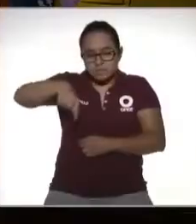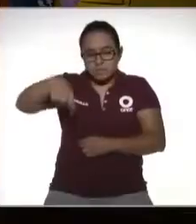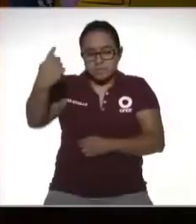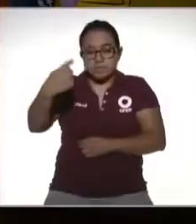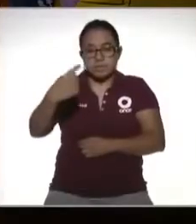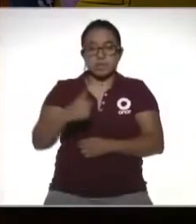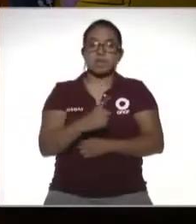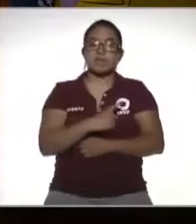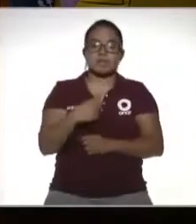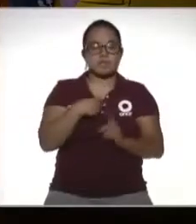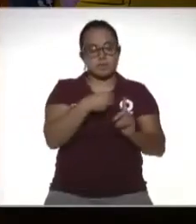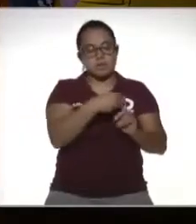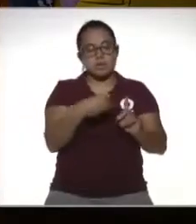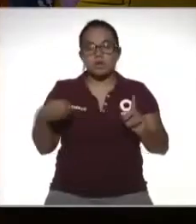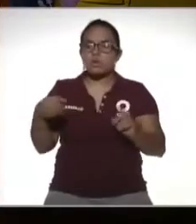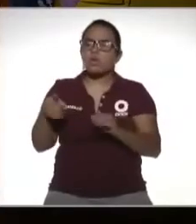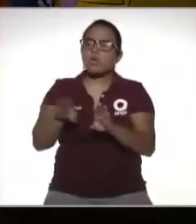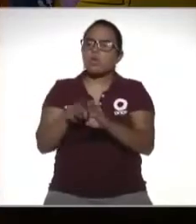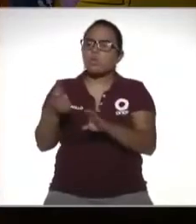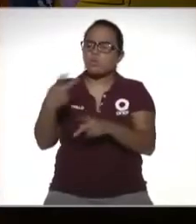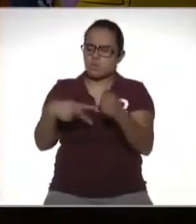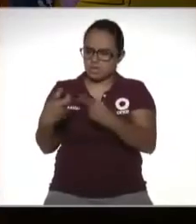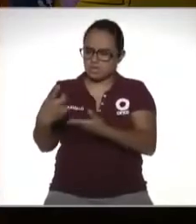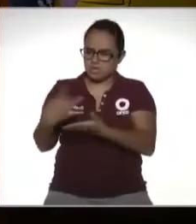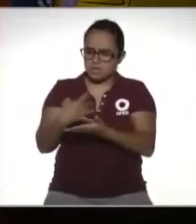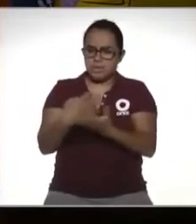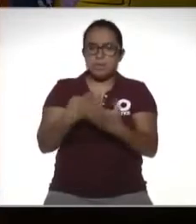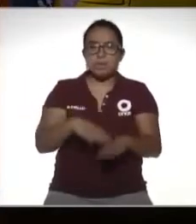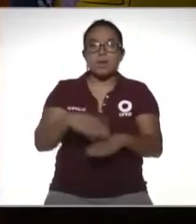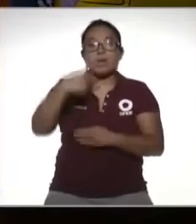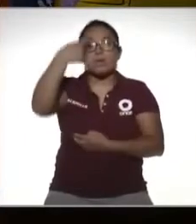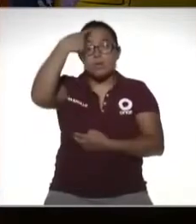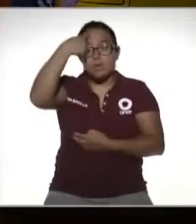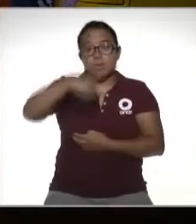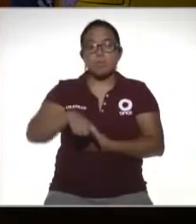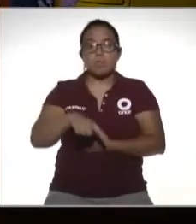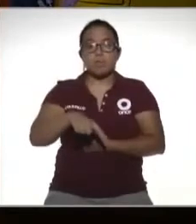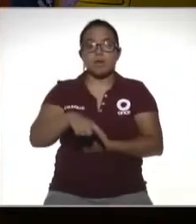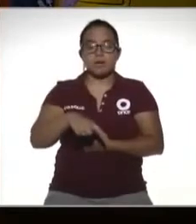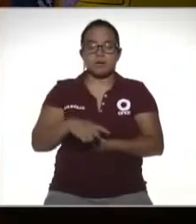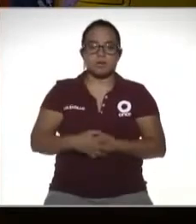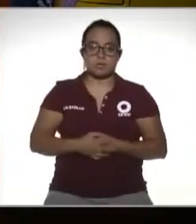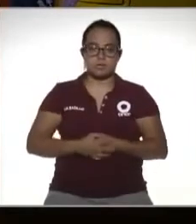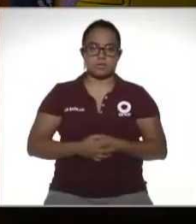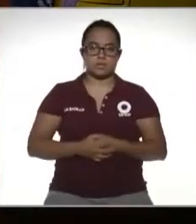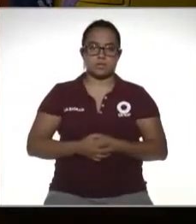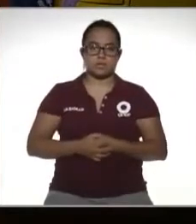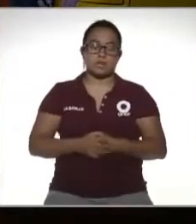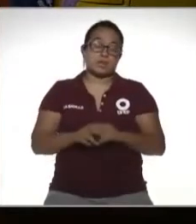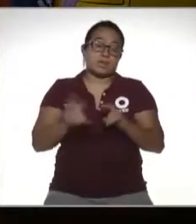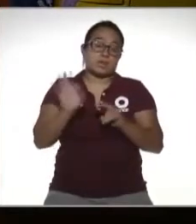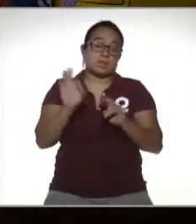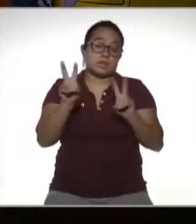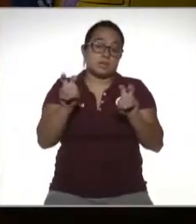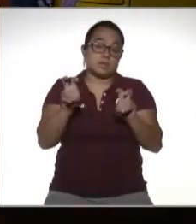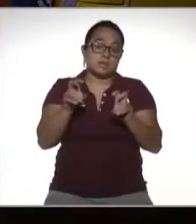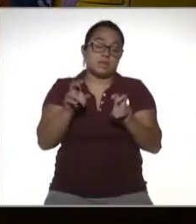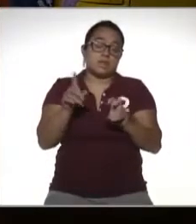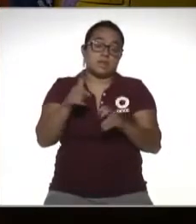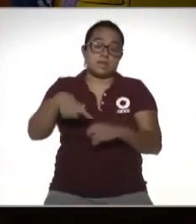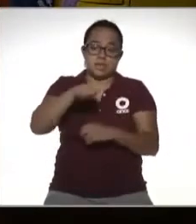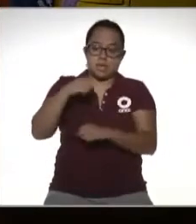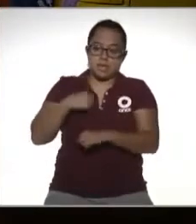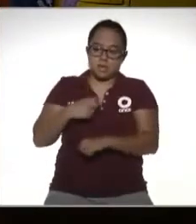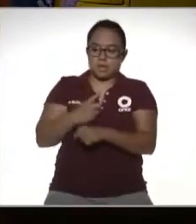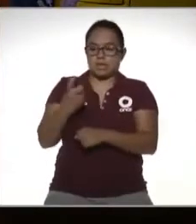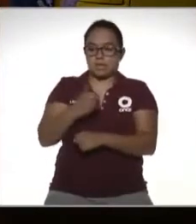hay que tener orden de dónde vienen los depósitos para no caer en una condición en la cual me puedan suponer presuponer que